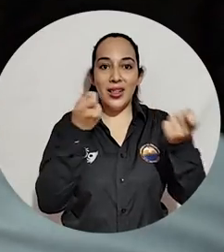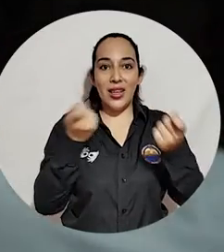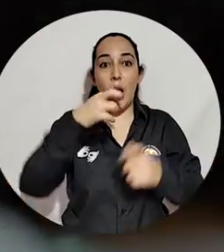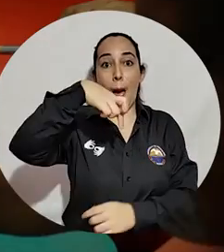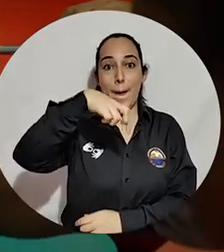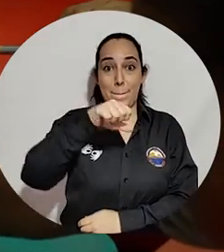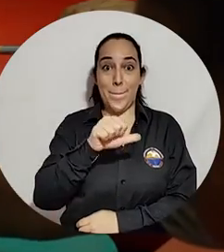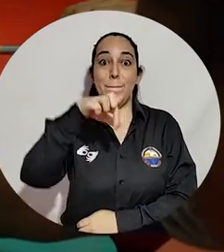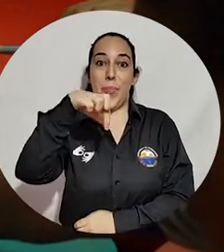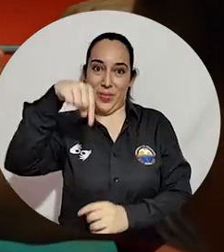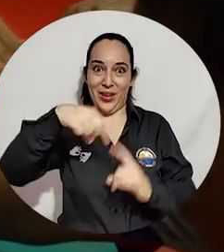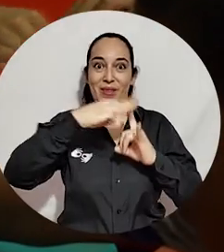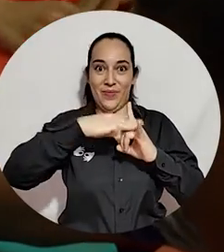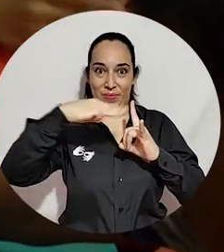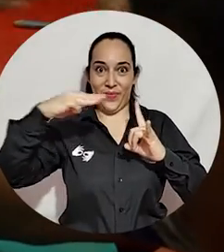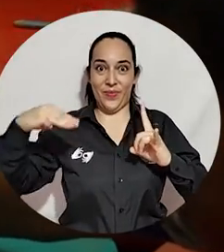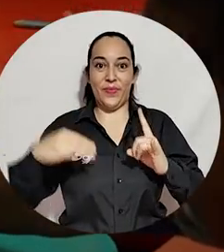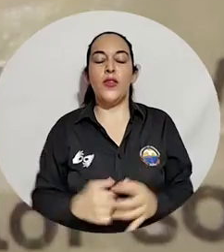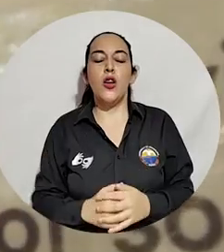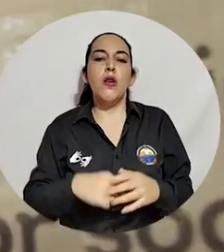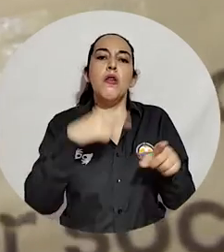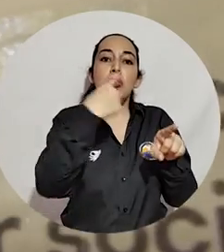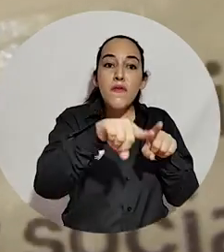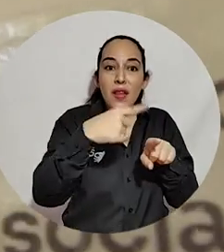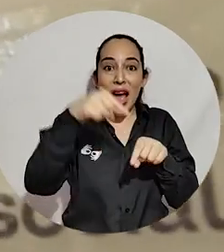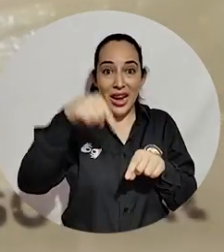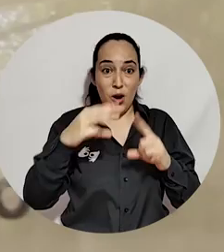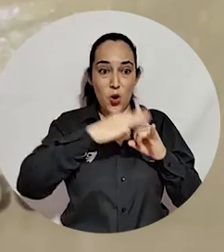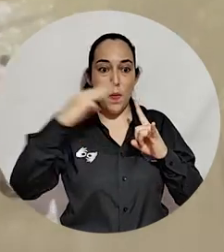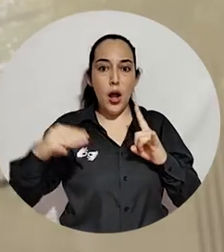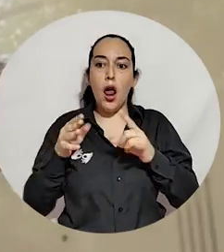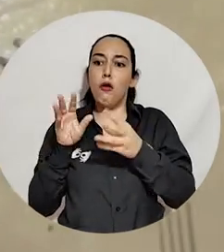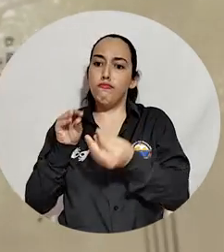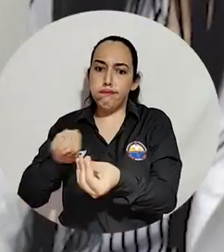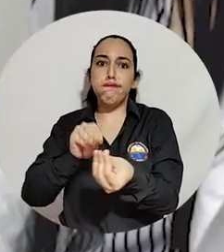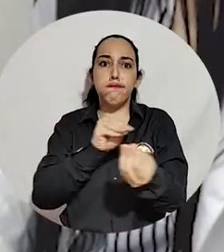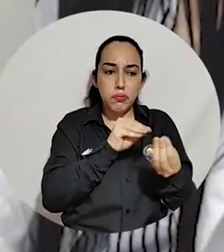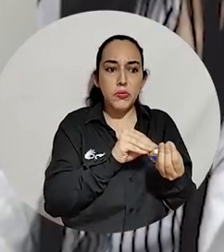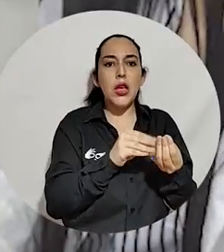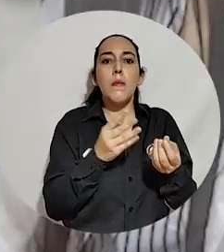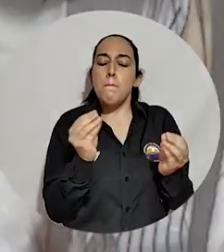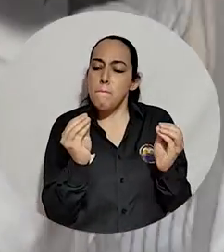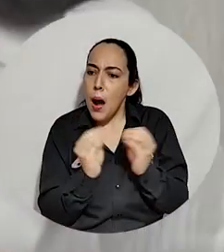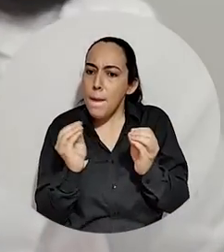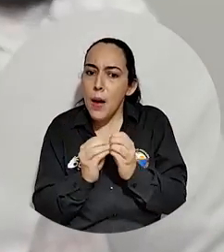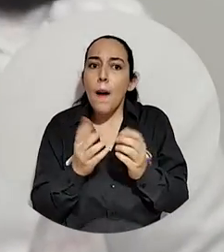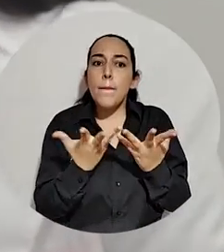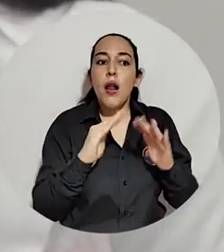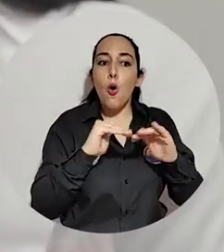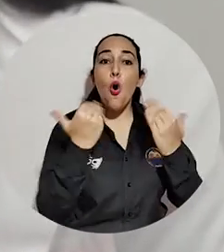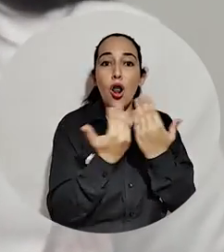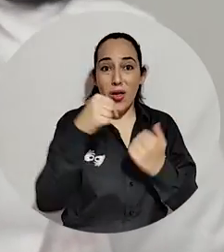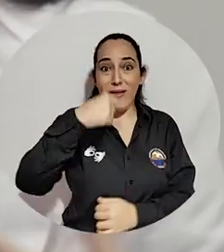del Programa de Atención Psicológica de Unimagdalena, se ha replicado en distintas dependencias de la institución y continúa sumando esfuerzos para